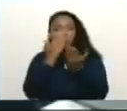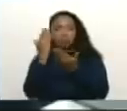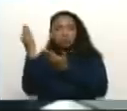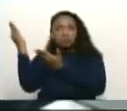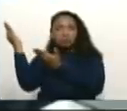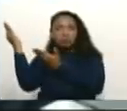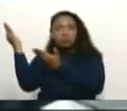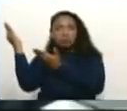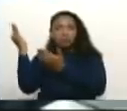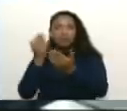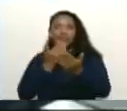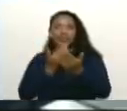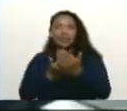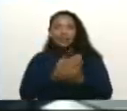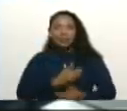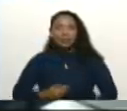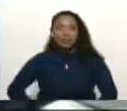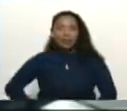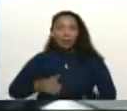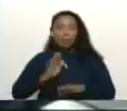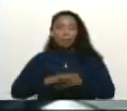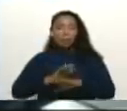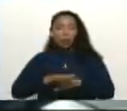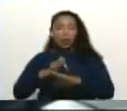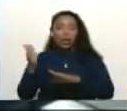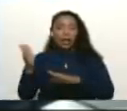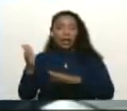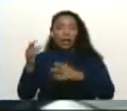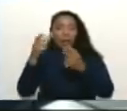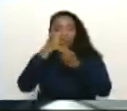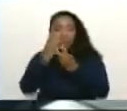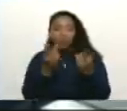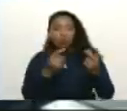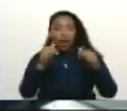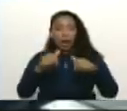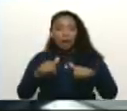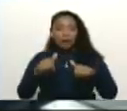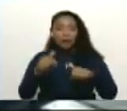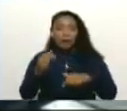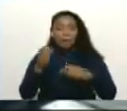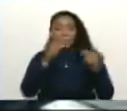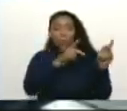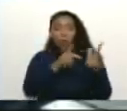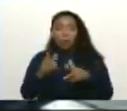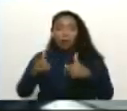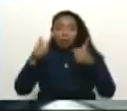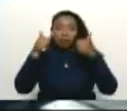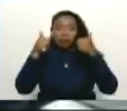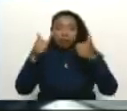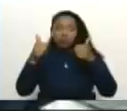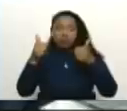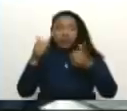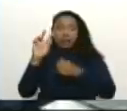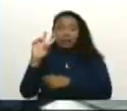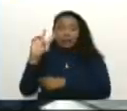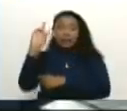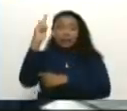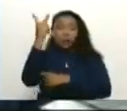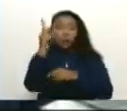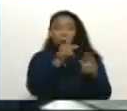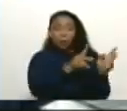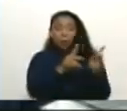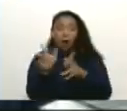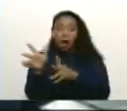Gracias, presidente, por la invitación a este maravilloso programa que ya llega a su segunda edición.